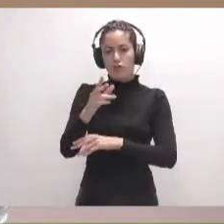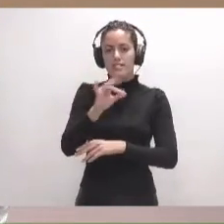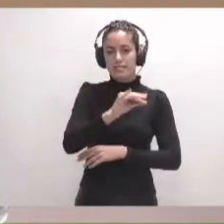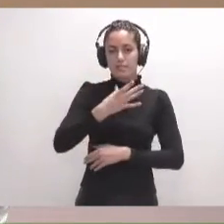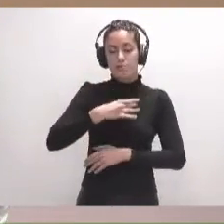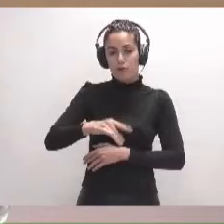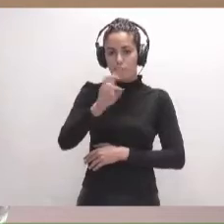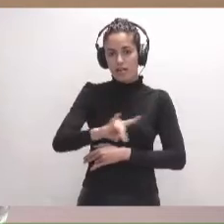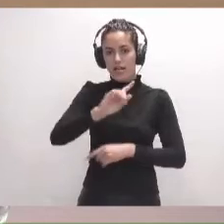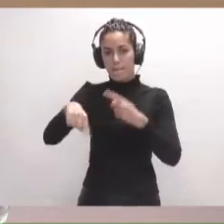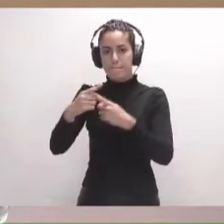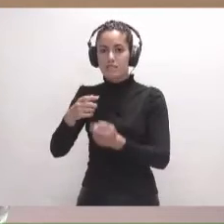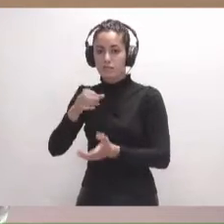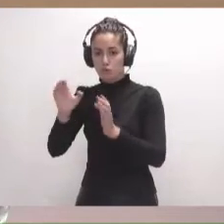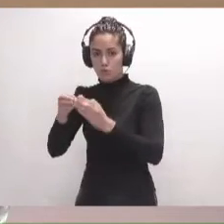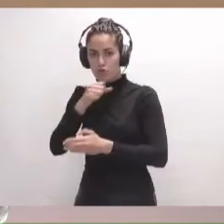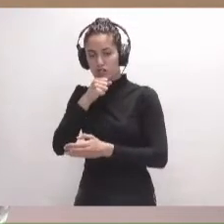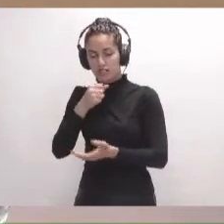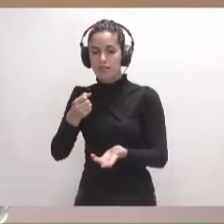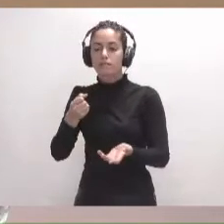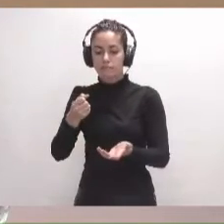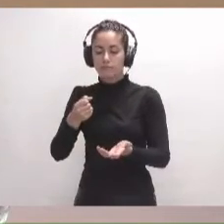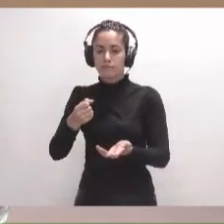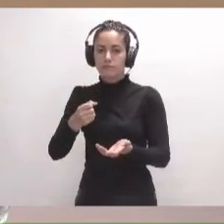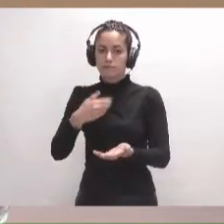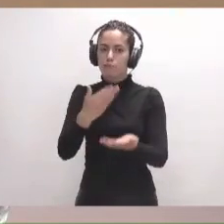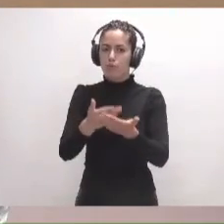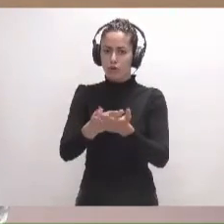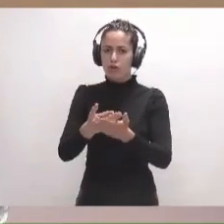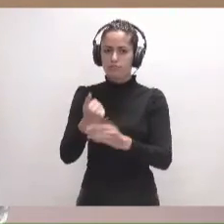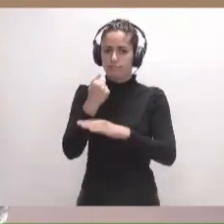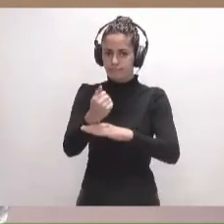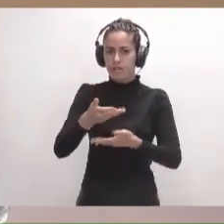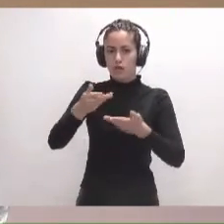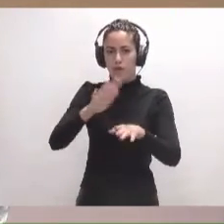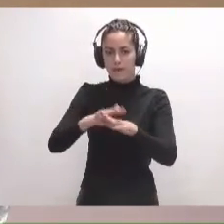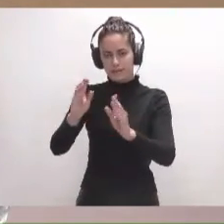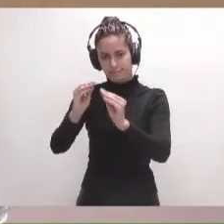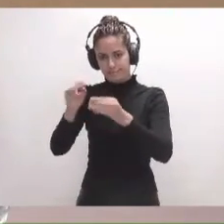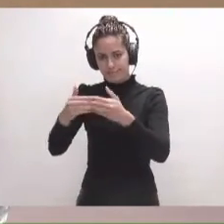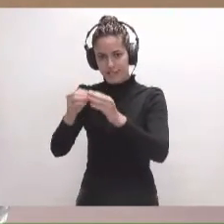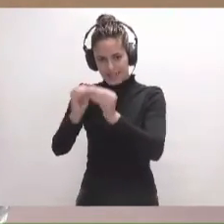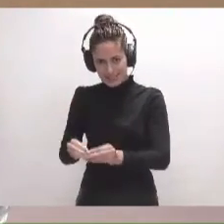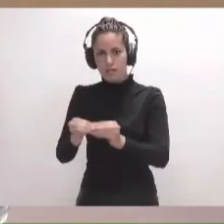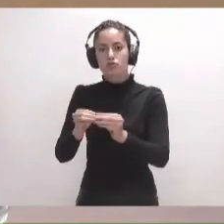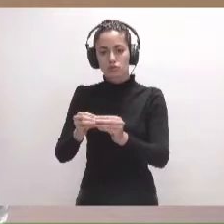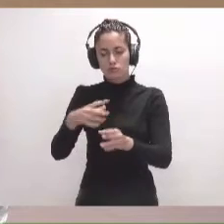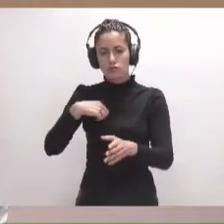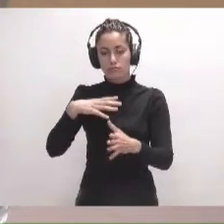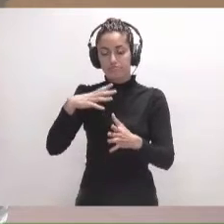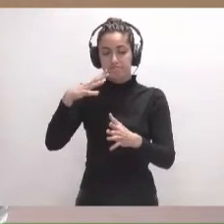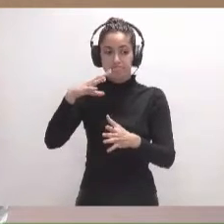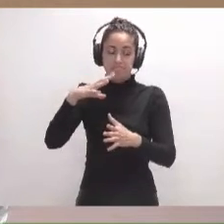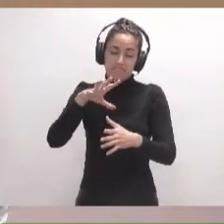como del Partido Socialista la existencia de una moción que aprobaba las ayudas para los artesanos, que entiendo yo que es por